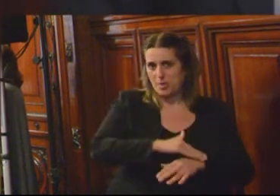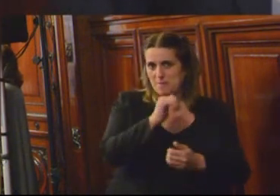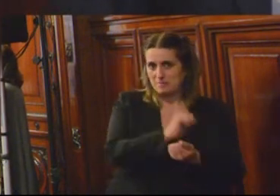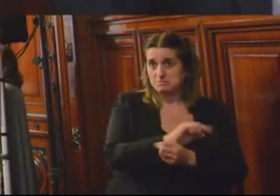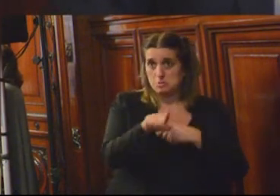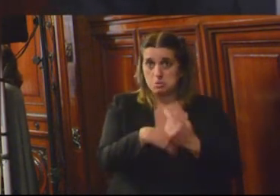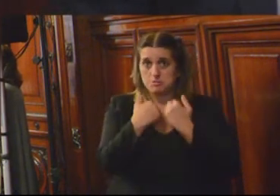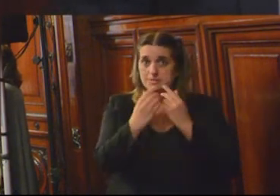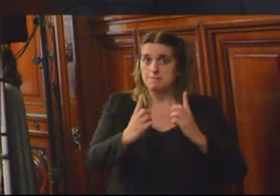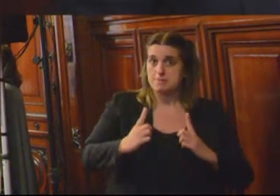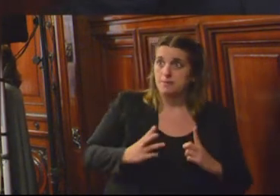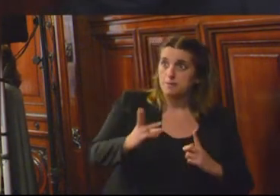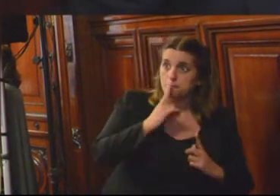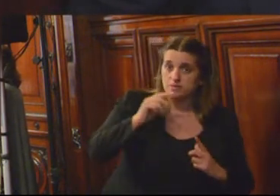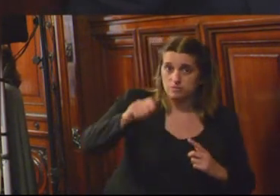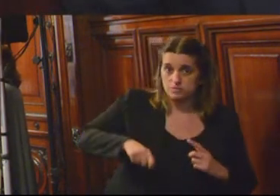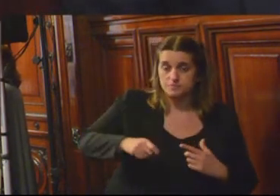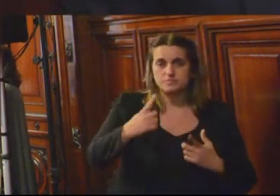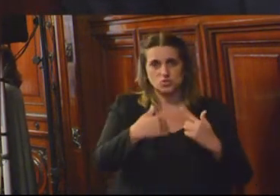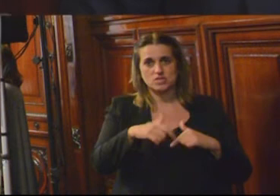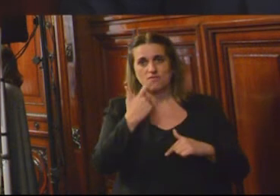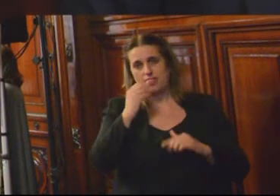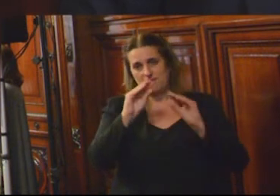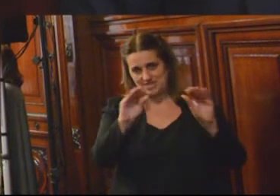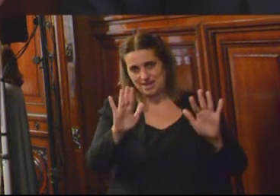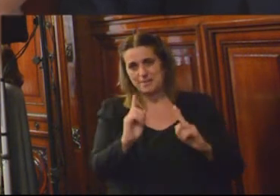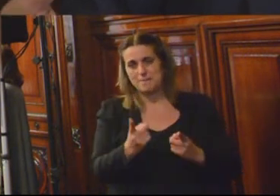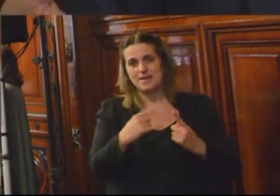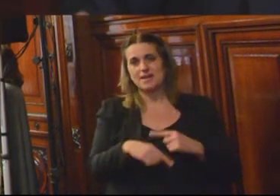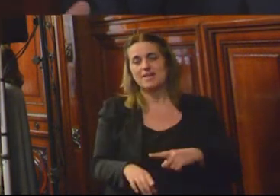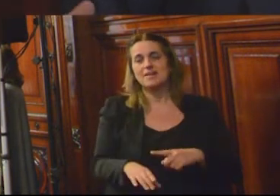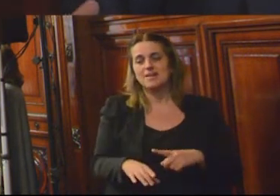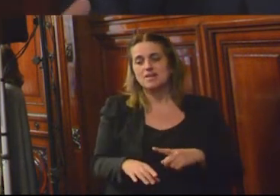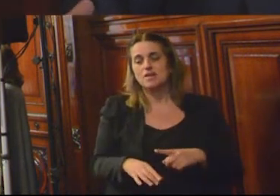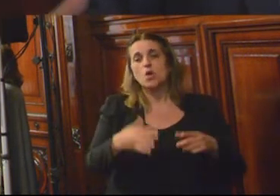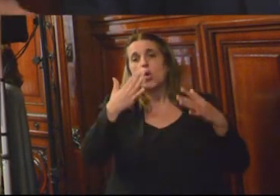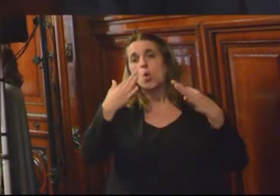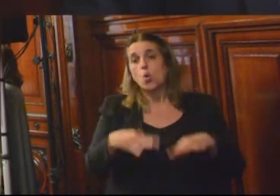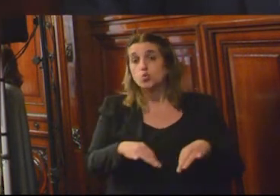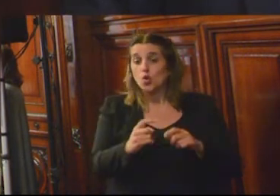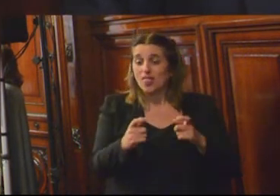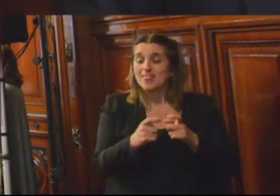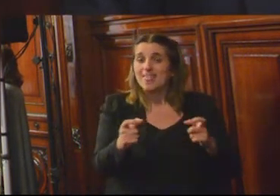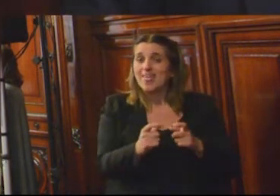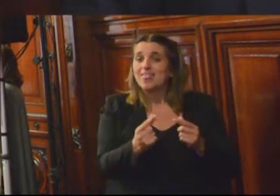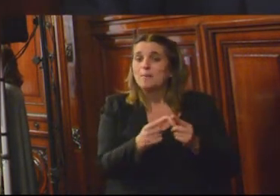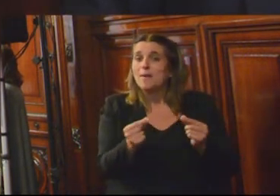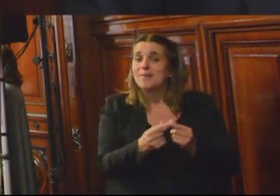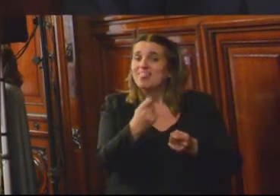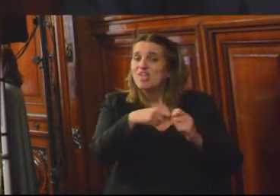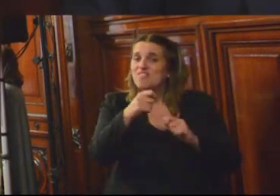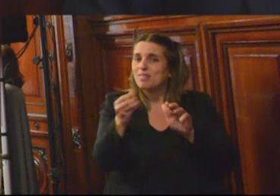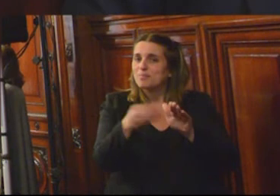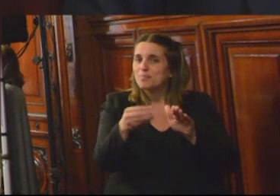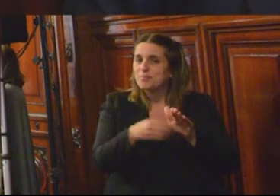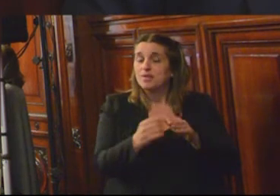contesté y si podía pasar una visita que me quedó para atrás. Es que están los tickets de venta y hay un fondo. El Punta